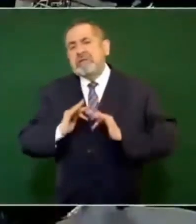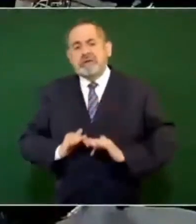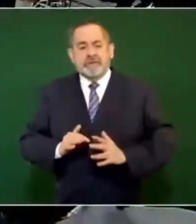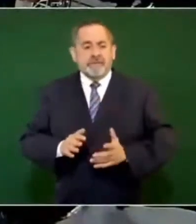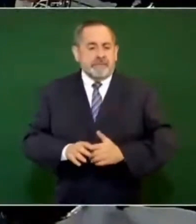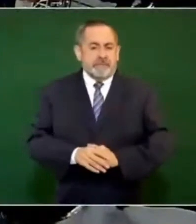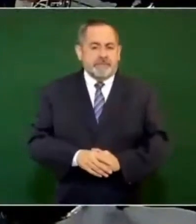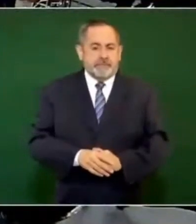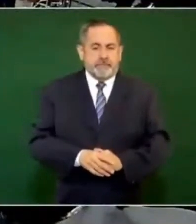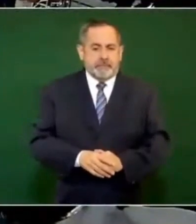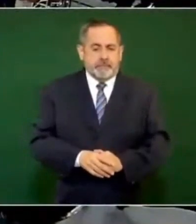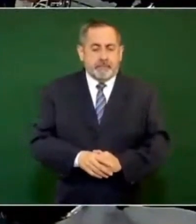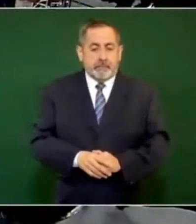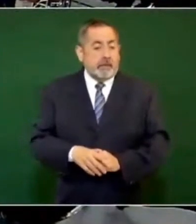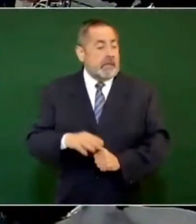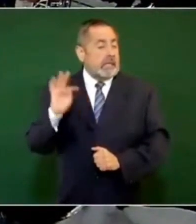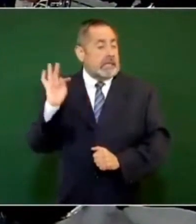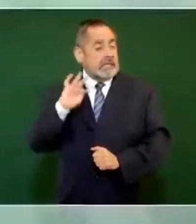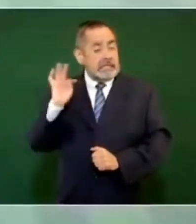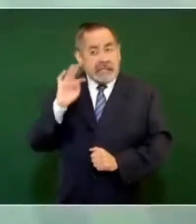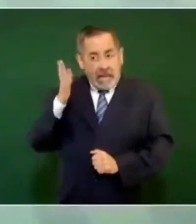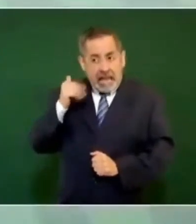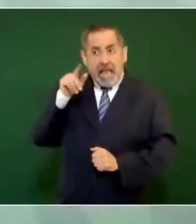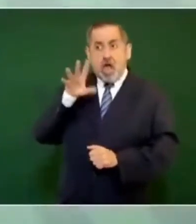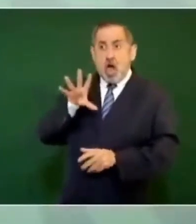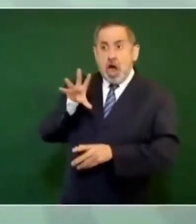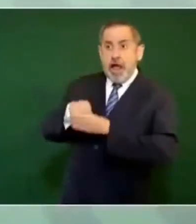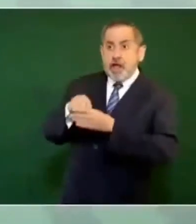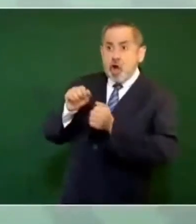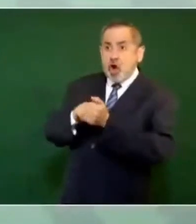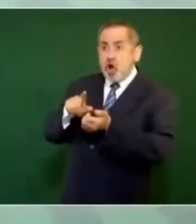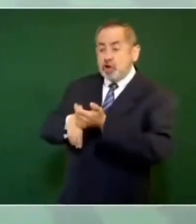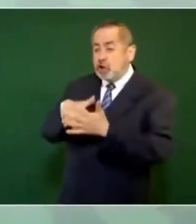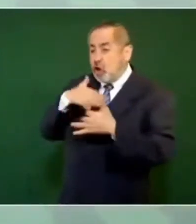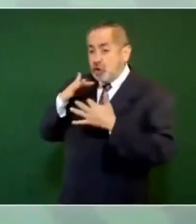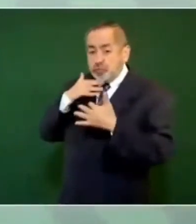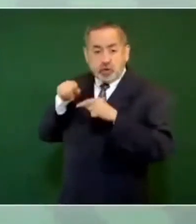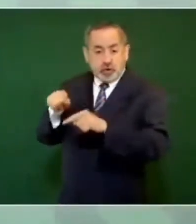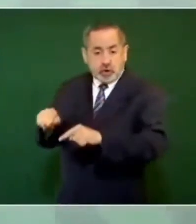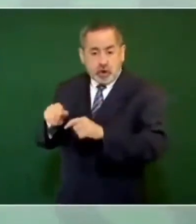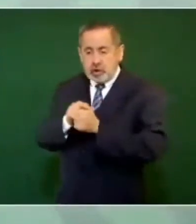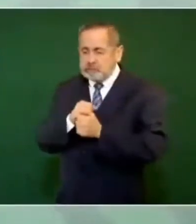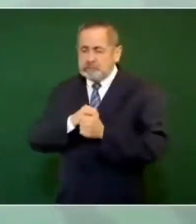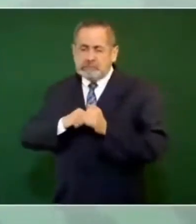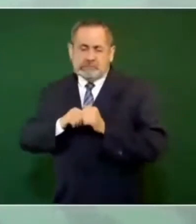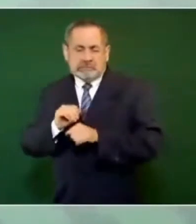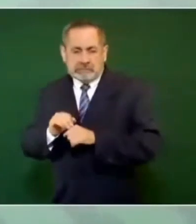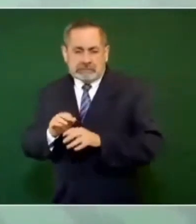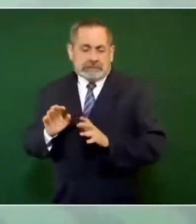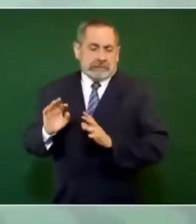Pero si estuviesen metidos en actos de corrupción y en tráfico de influencia,